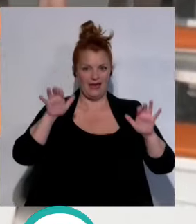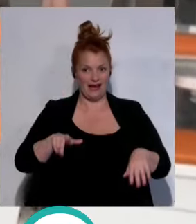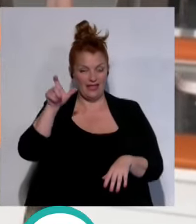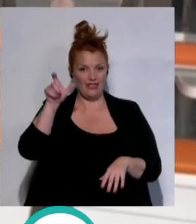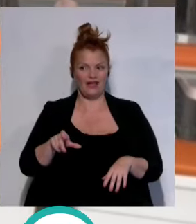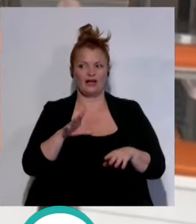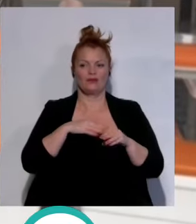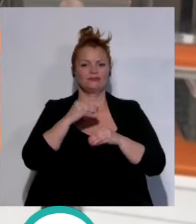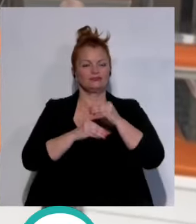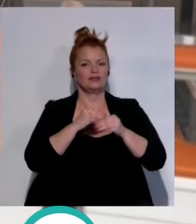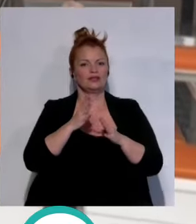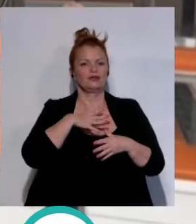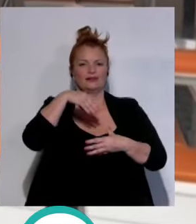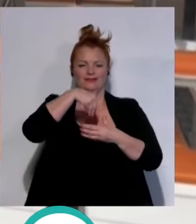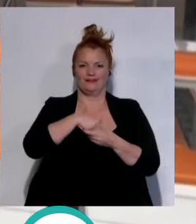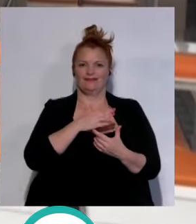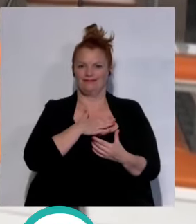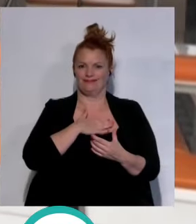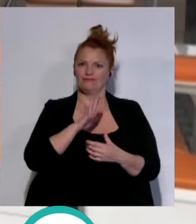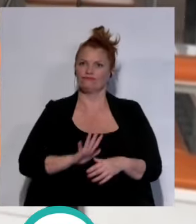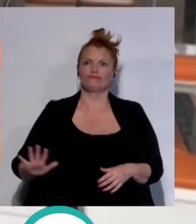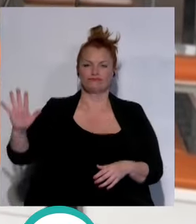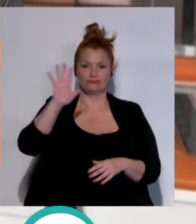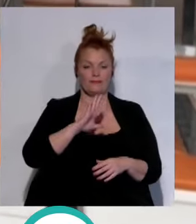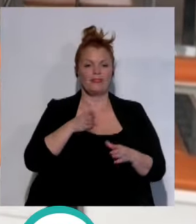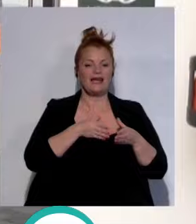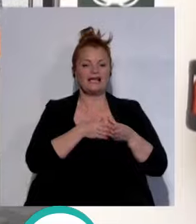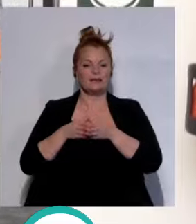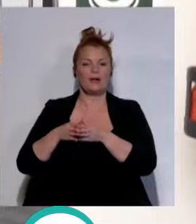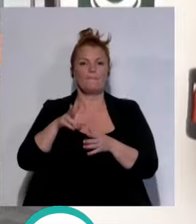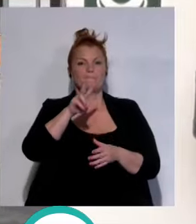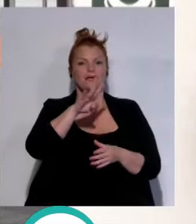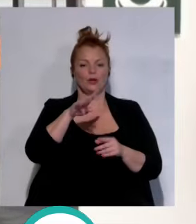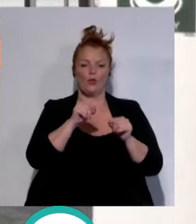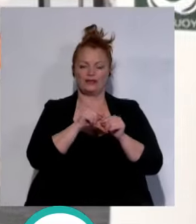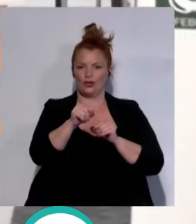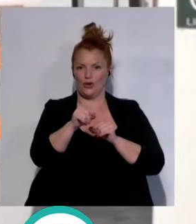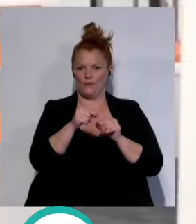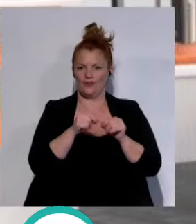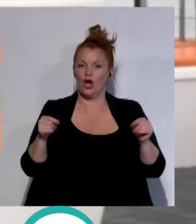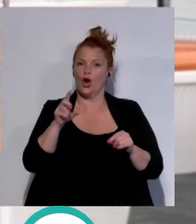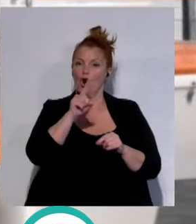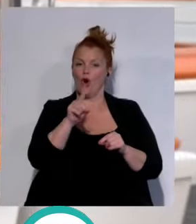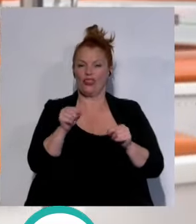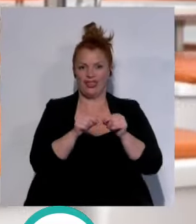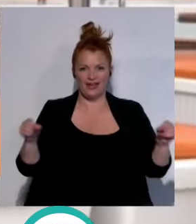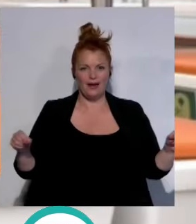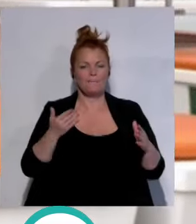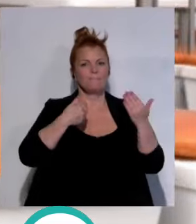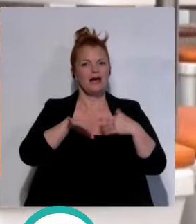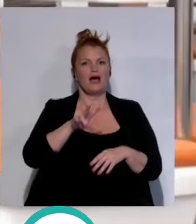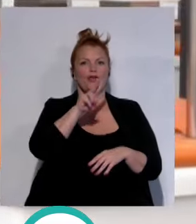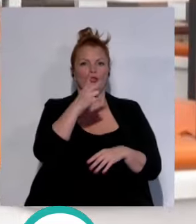está en la vanguardia de su clase a nivel internacional el catamarán tiene 24 metros de eslora 11 de manga más de 240